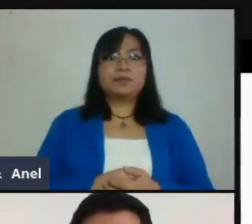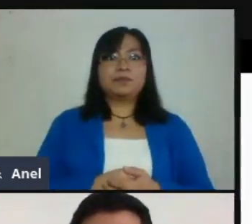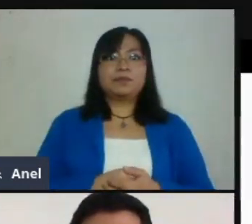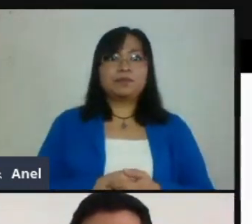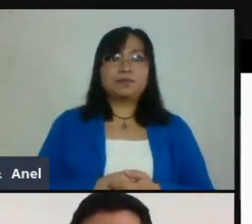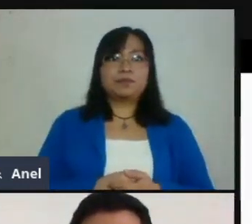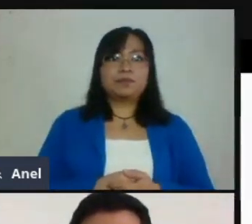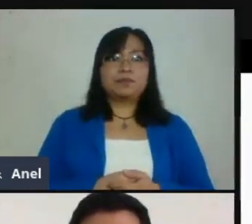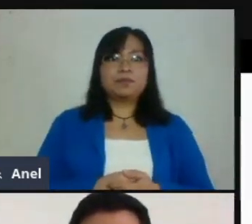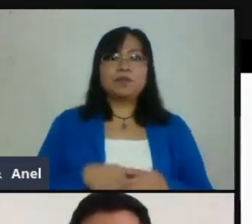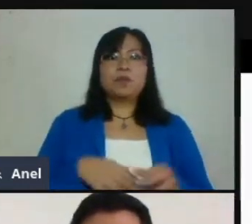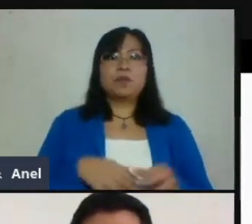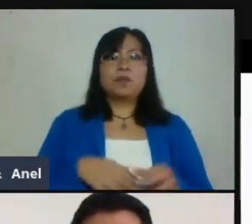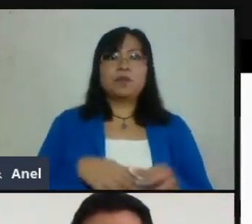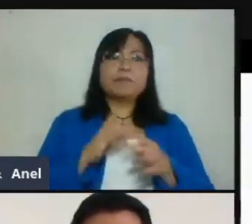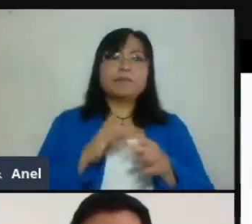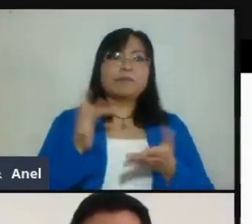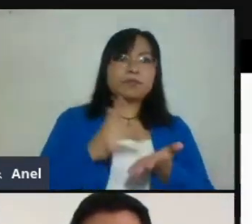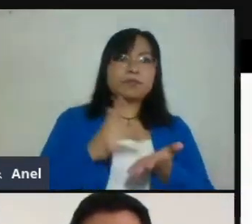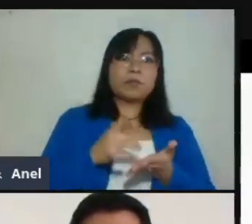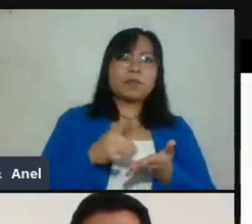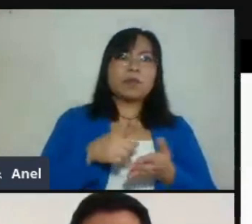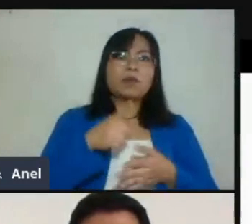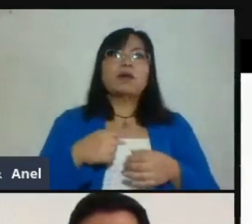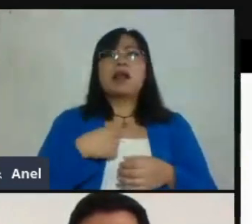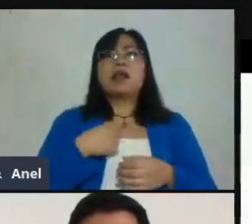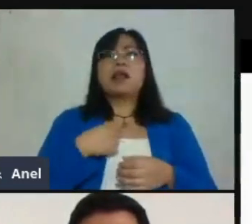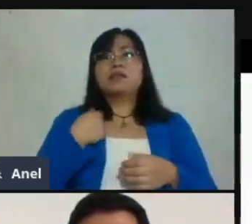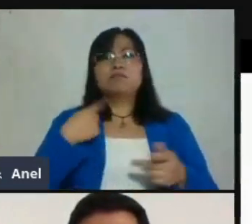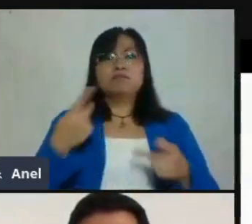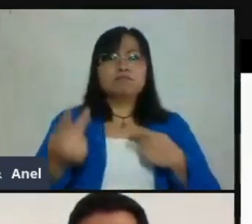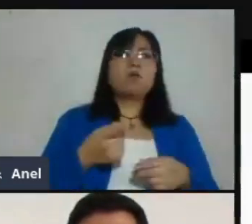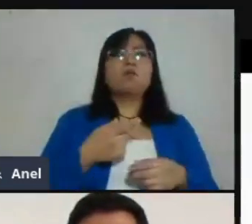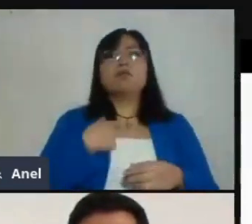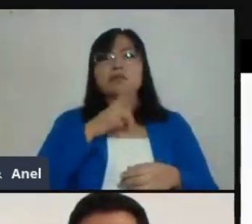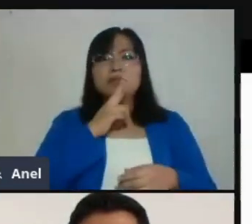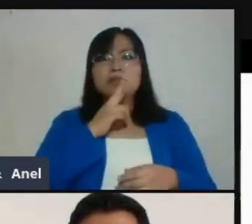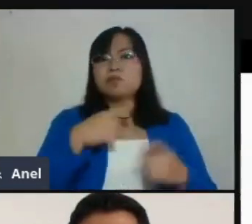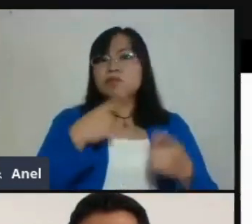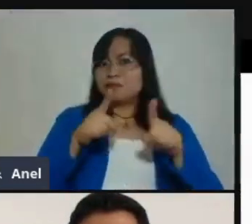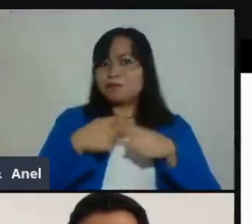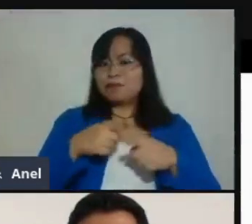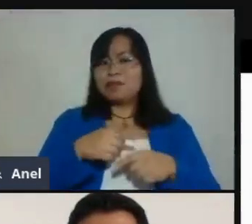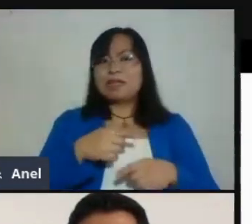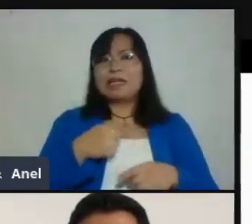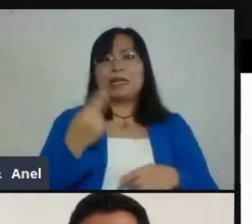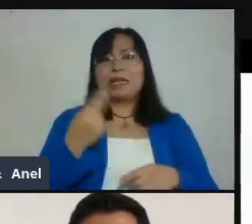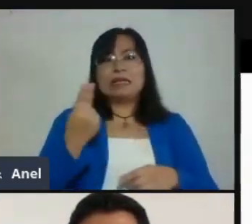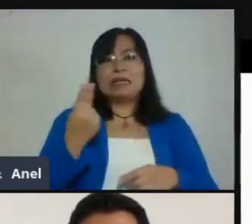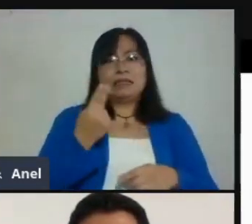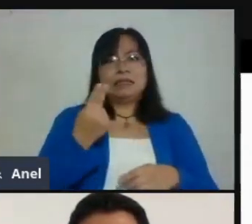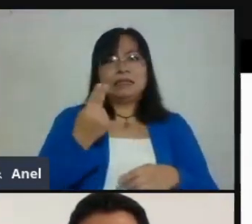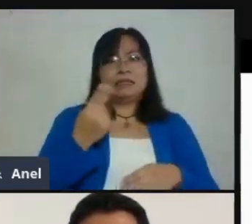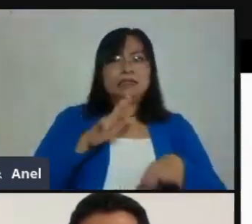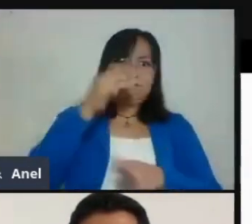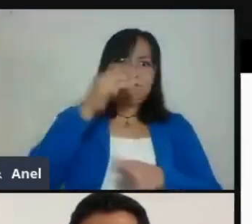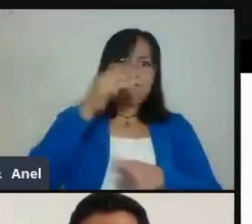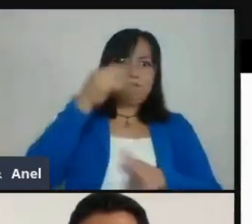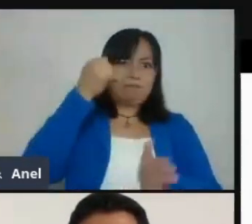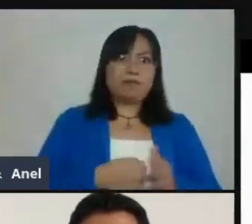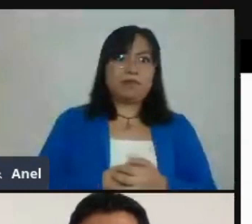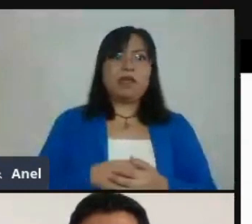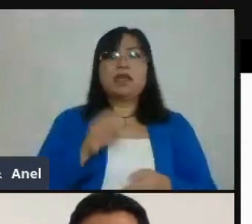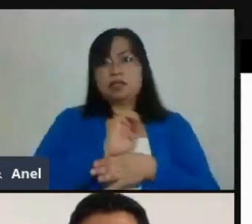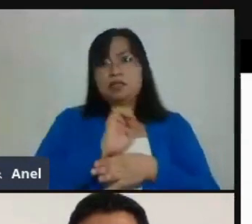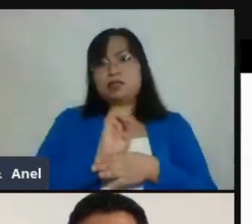asesoría y apoyo para responder a todas sus preguntas y, y pues nos gustaría mucho tenerlos.